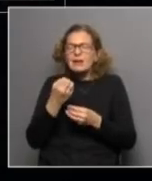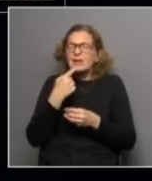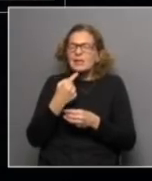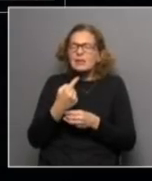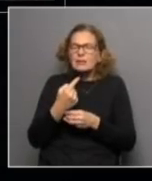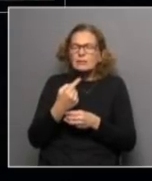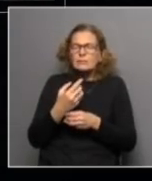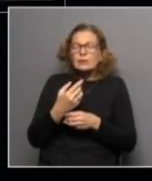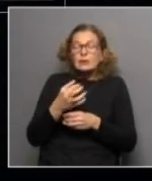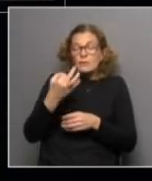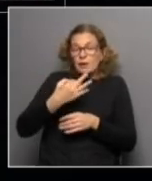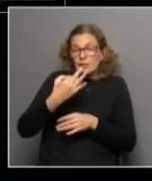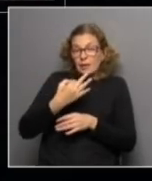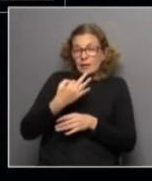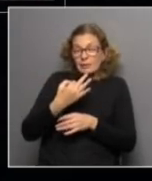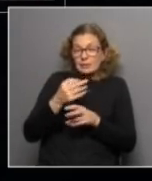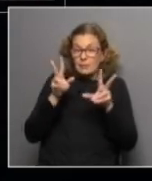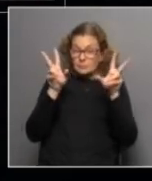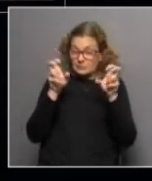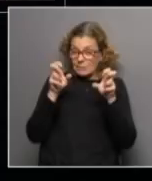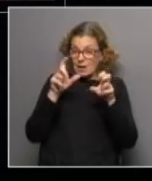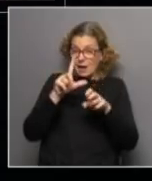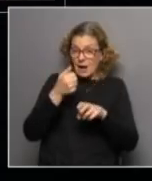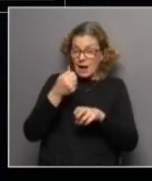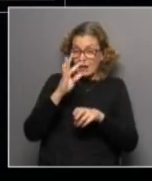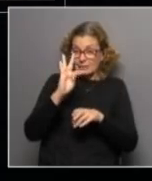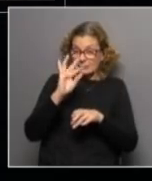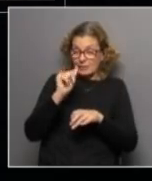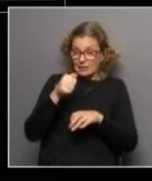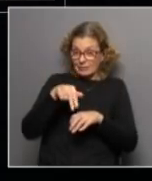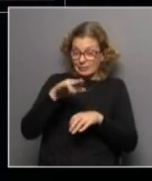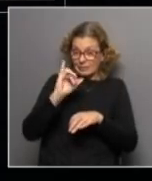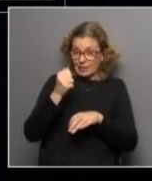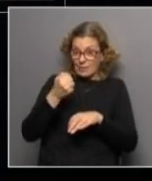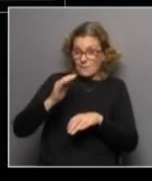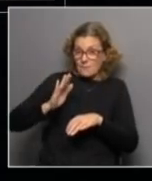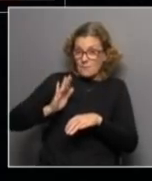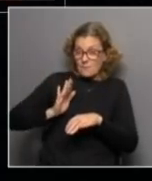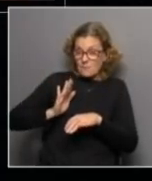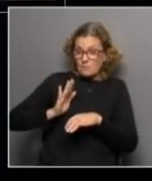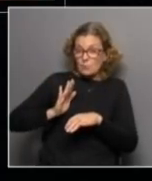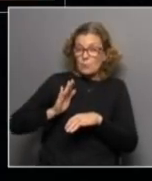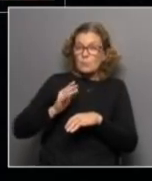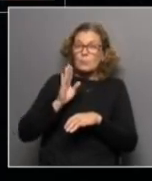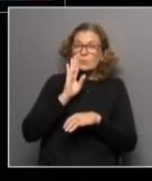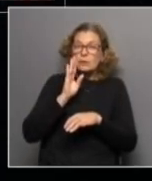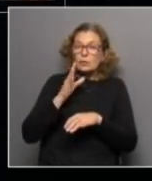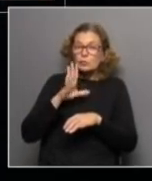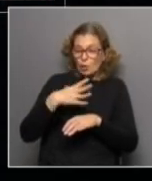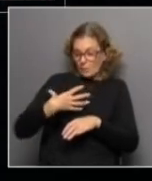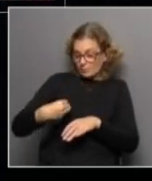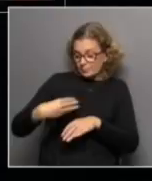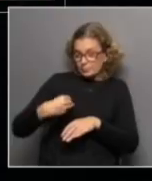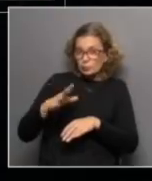En realidad el término lactancia materna es todo niño que es alimentado a través de la